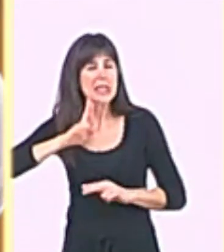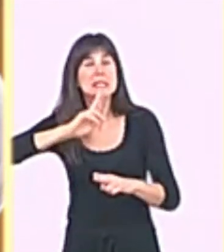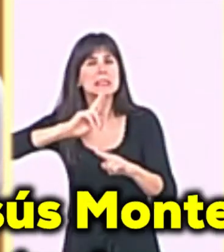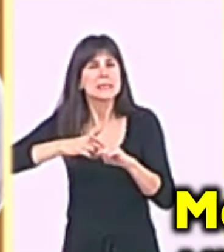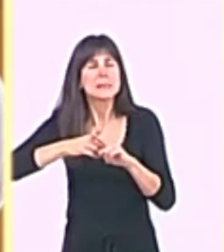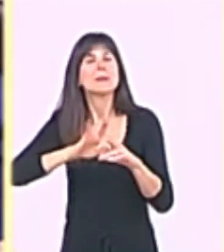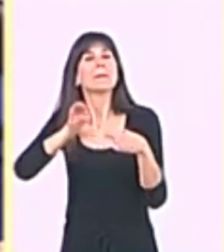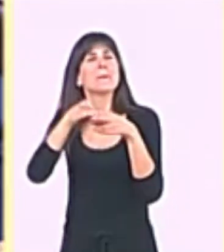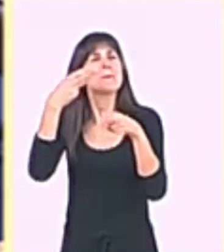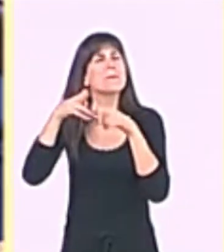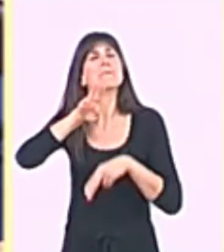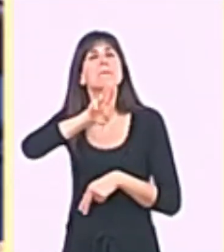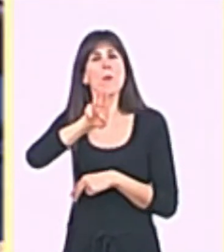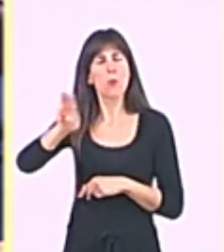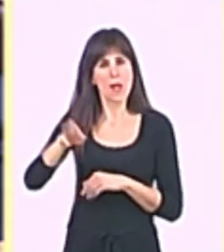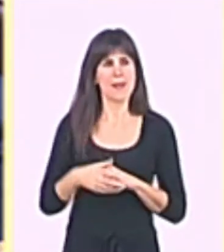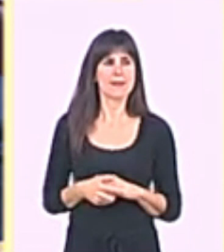Partido Popular.